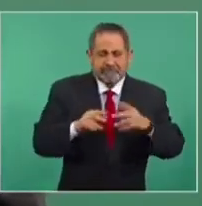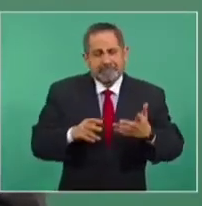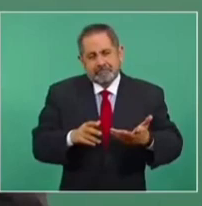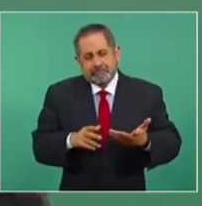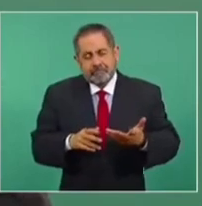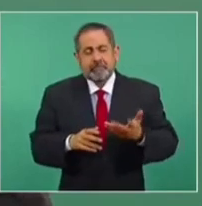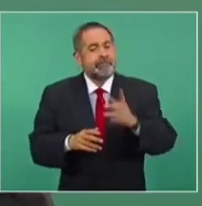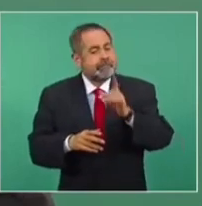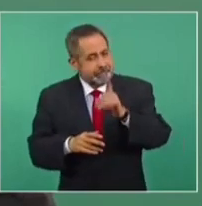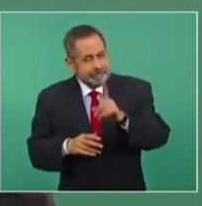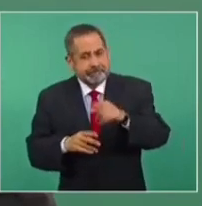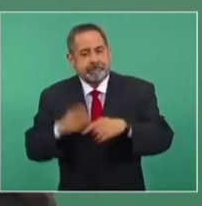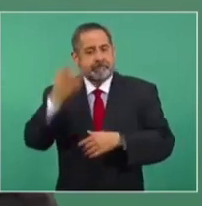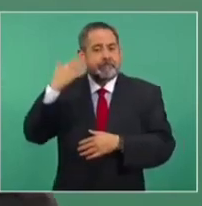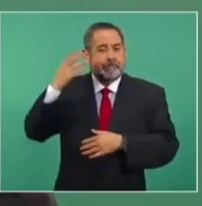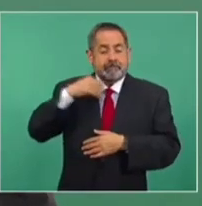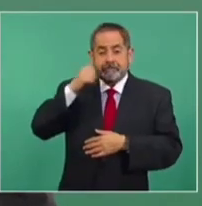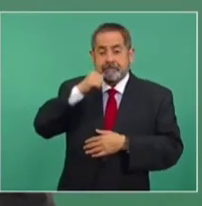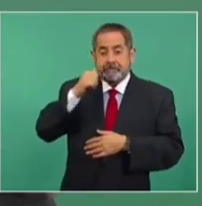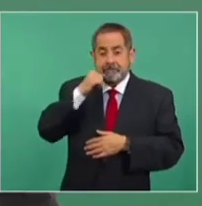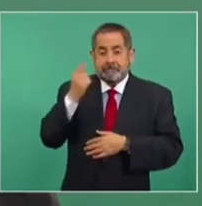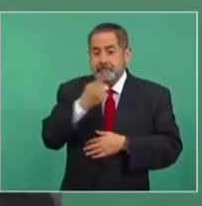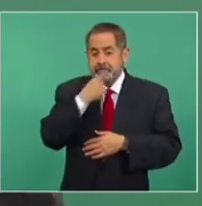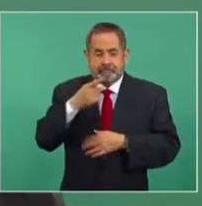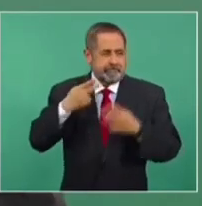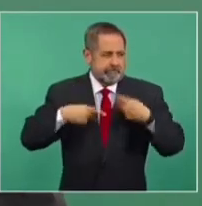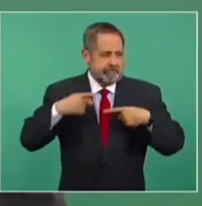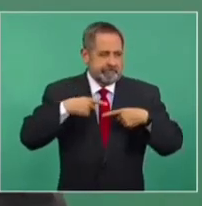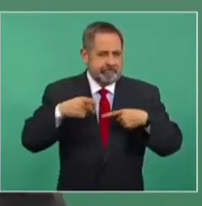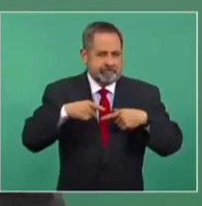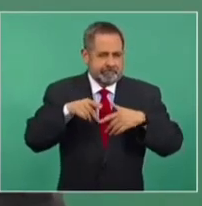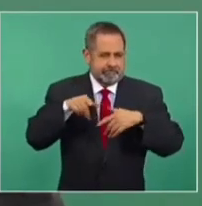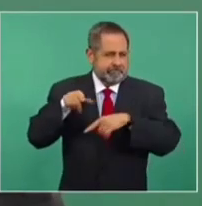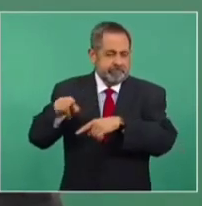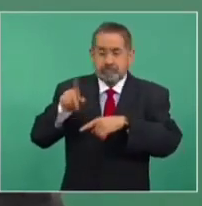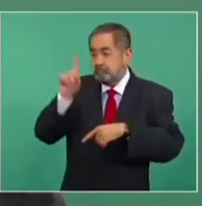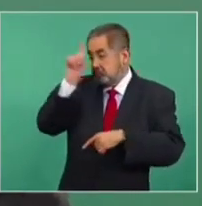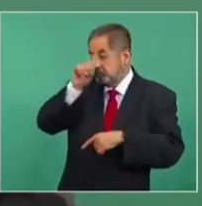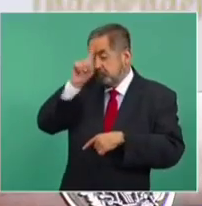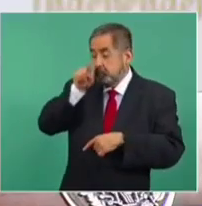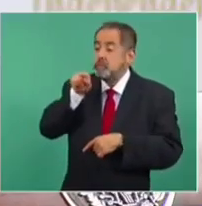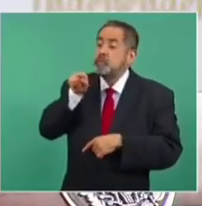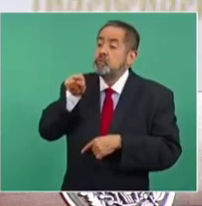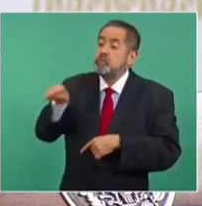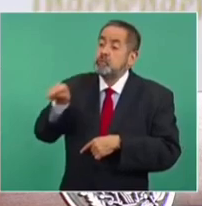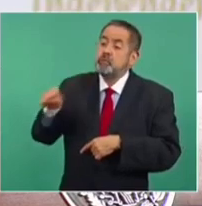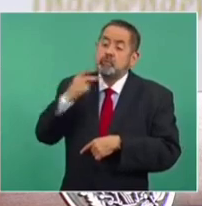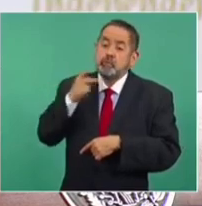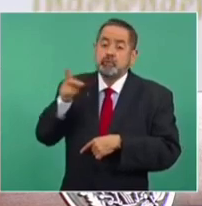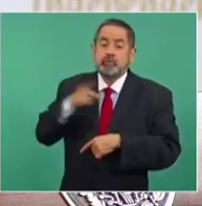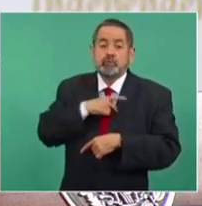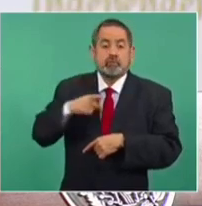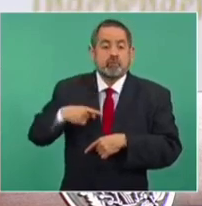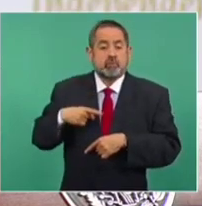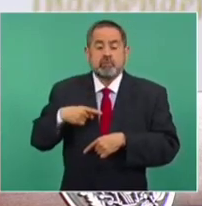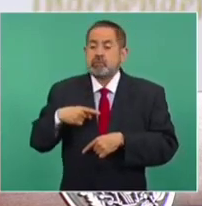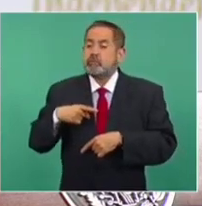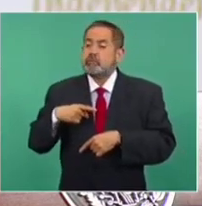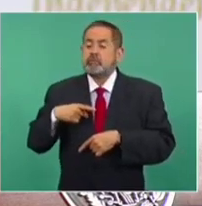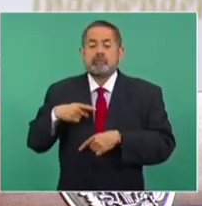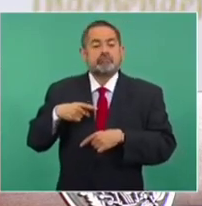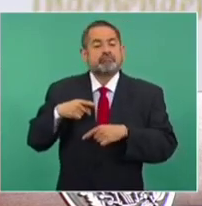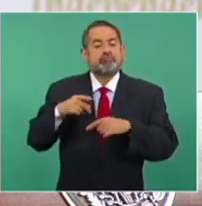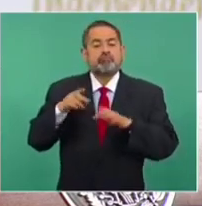recomendación de todos los publicistas era hay que correrse al centro.